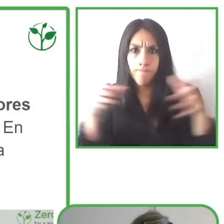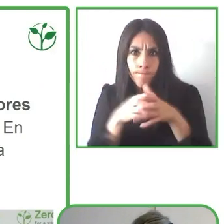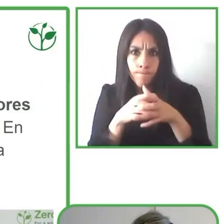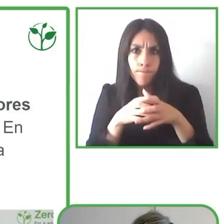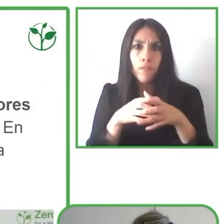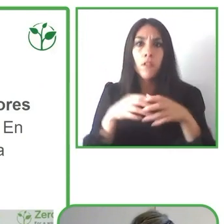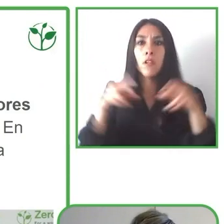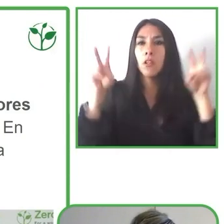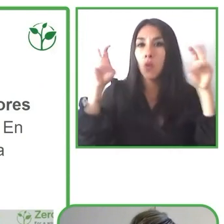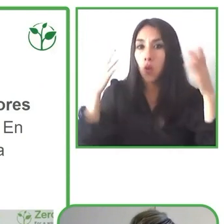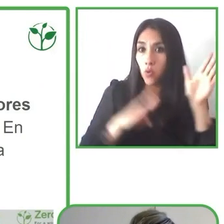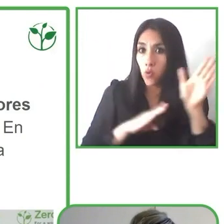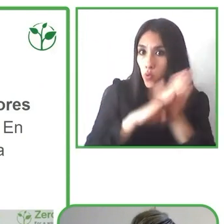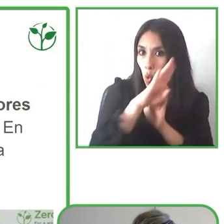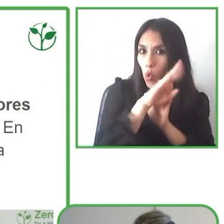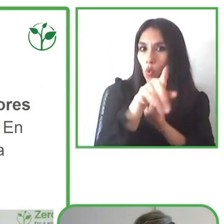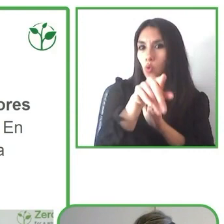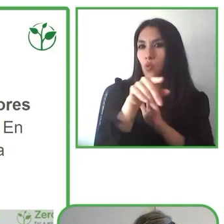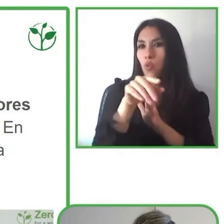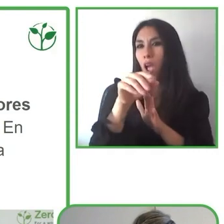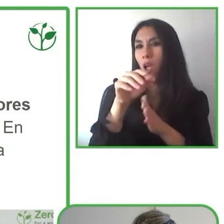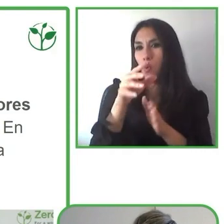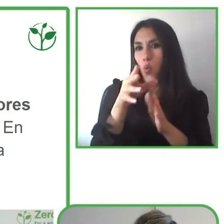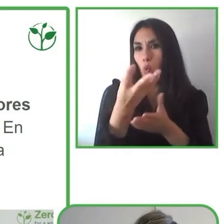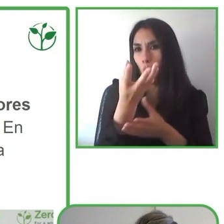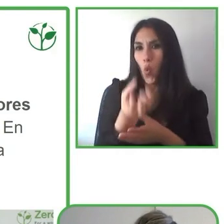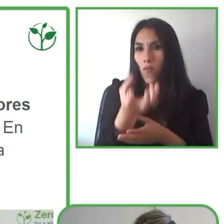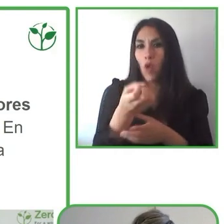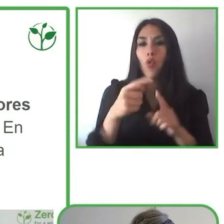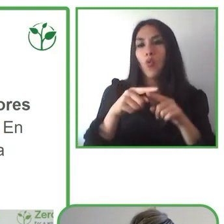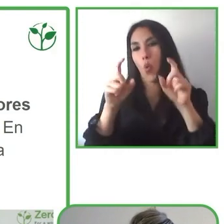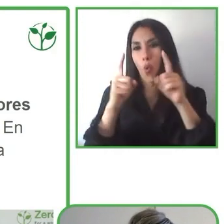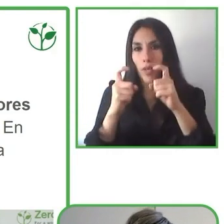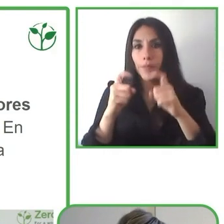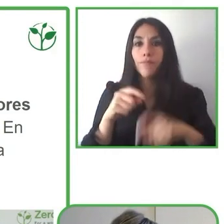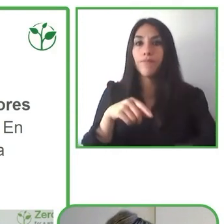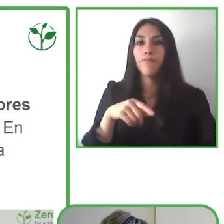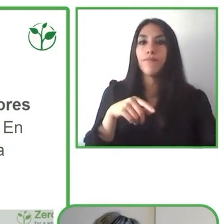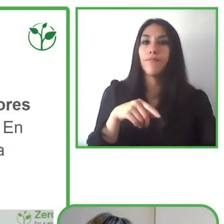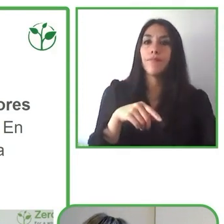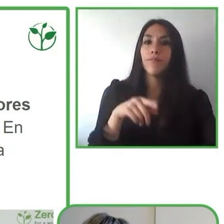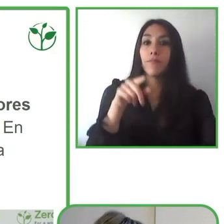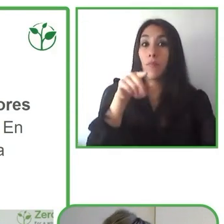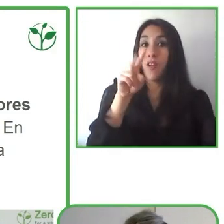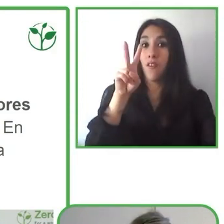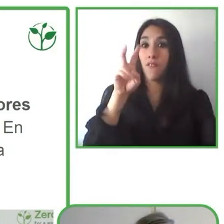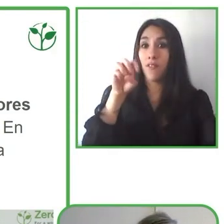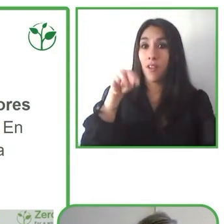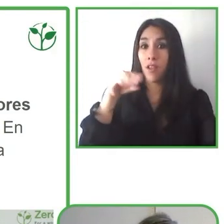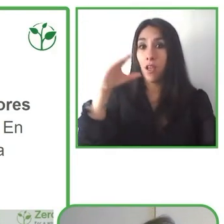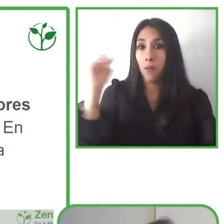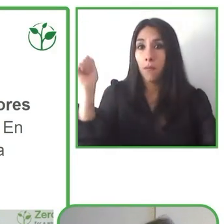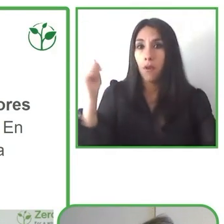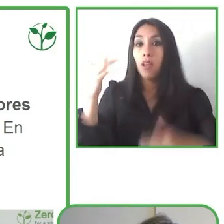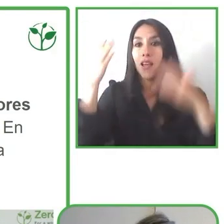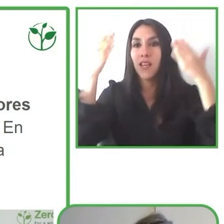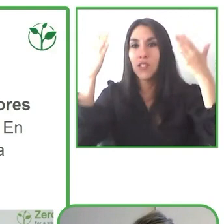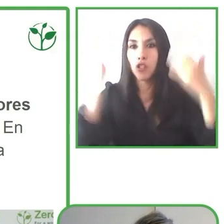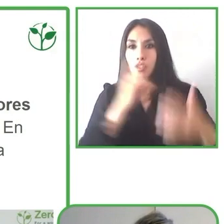2022 Benká fue premiado con el Zero Project. Parece que vamos por buen